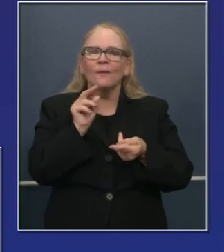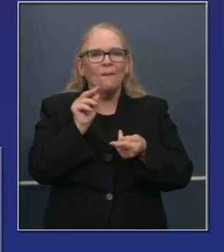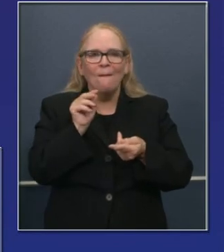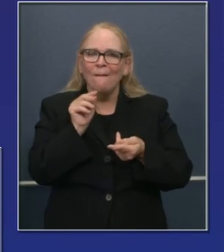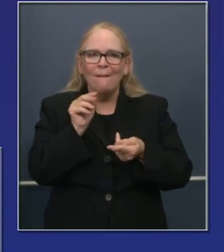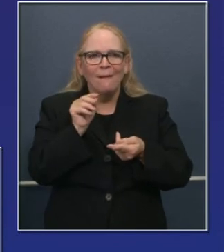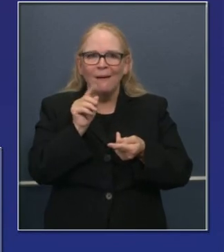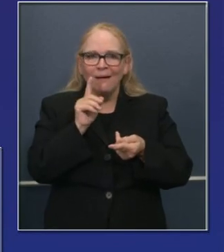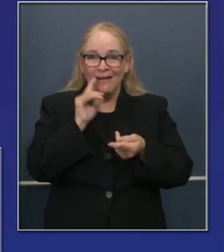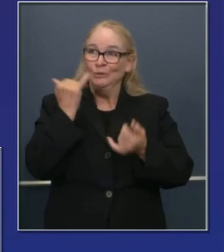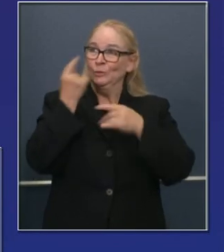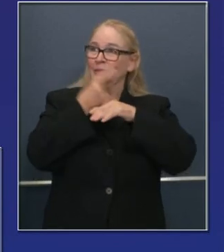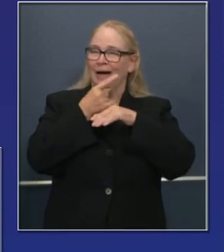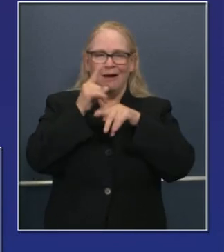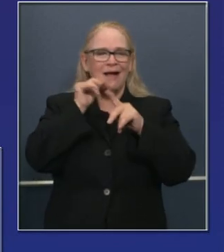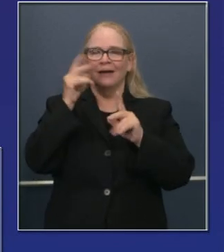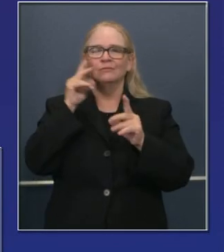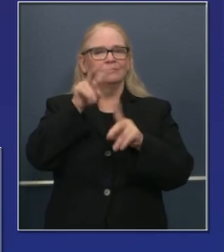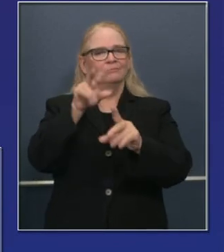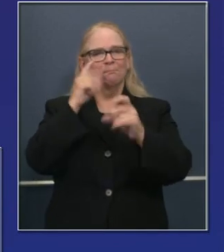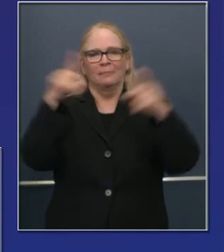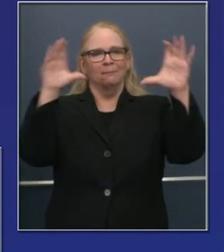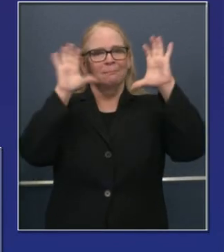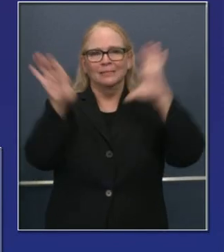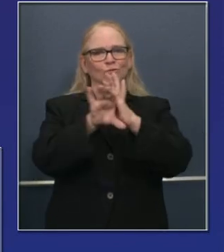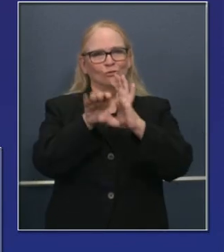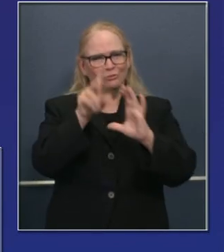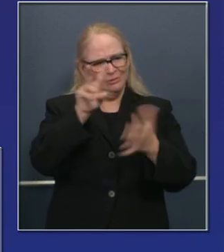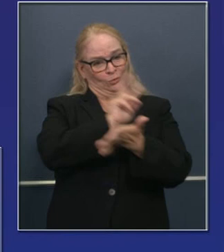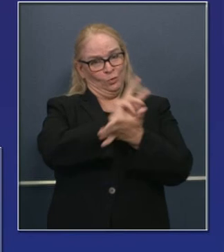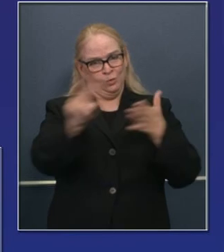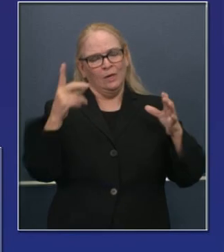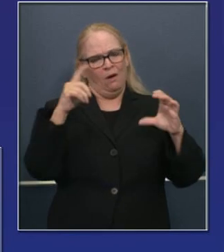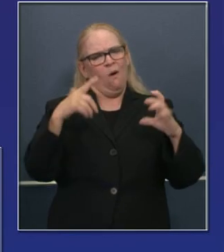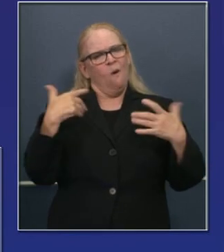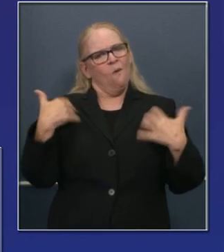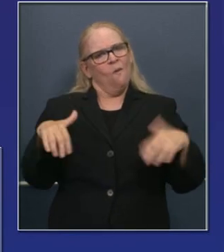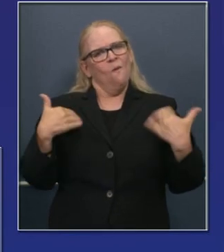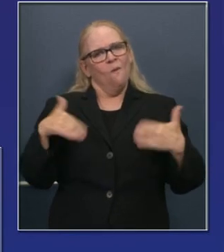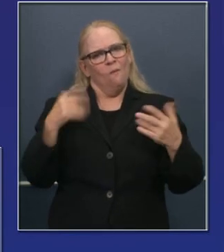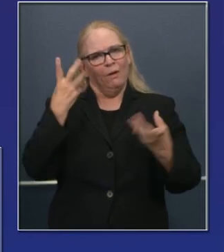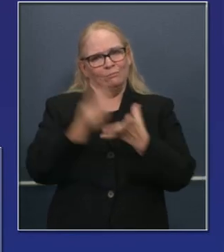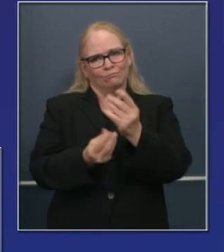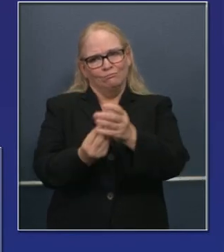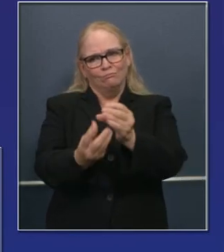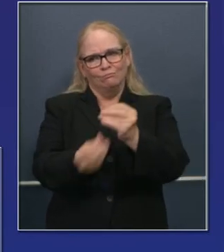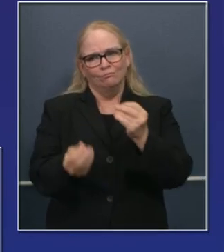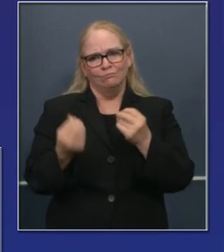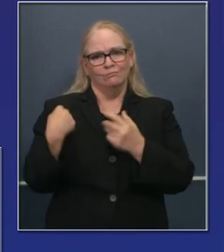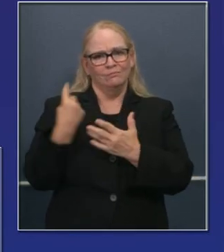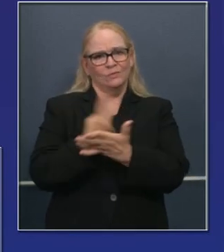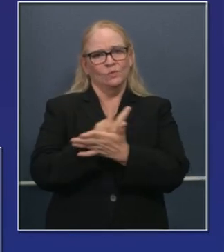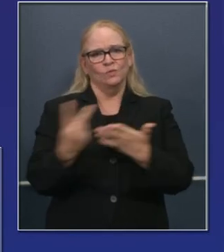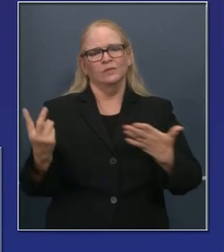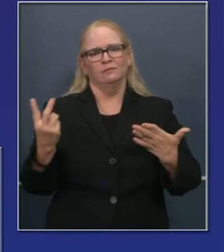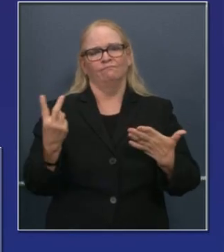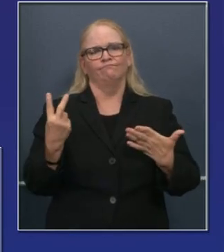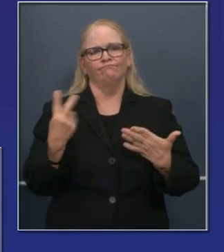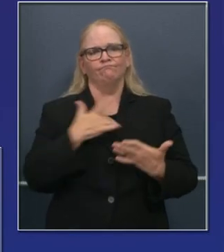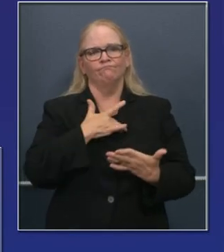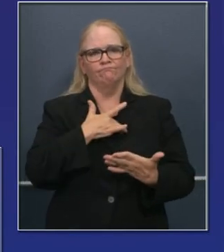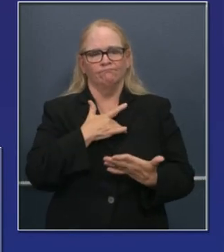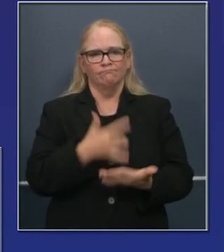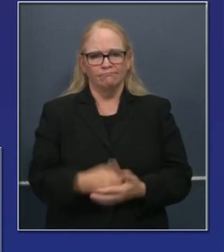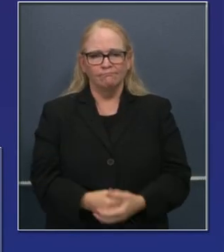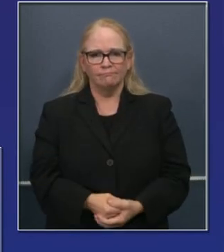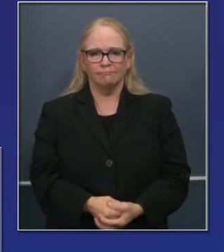correcta de 66, pero darles un sentido de que sí hemos visto un aumento en las últimas semanas. Un indicador que no